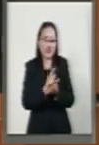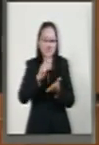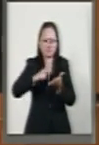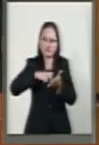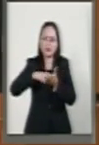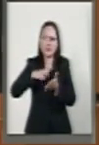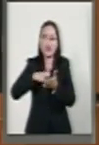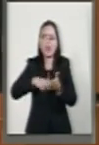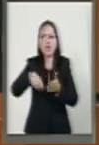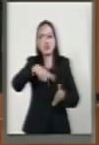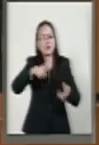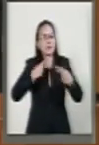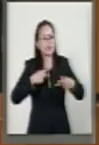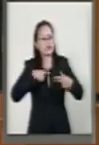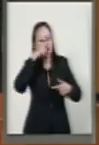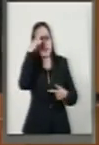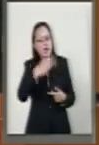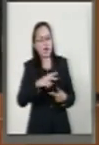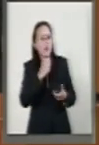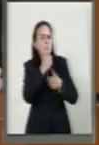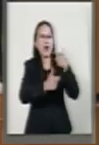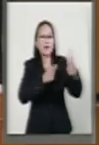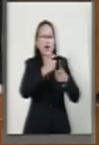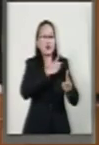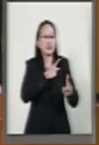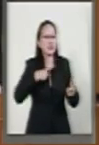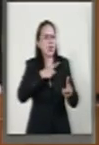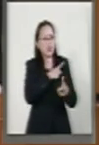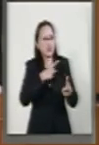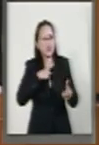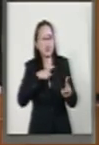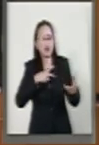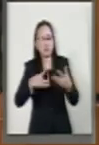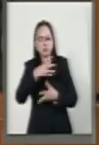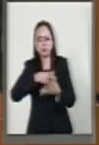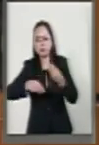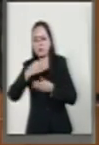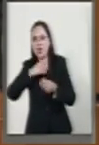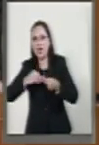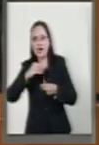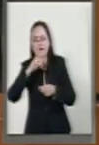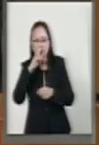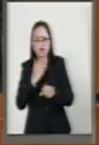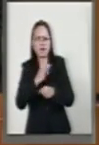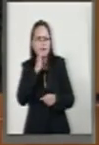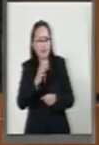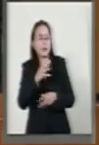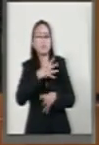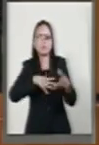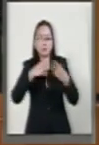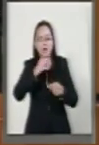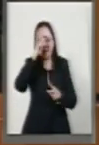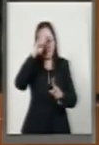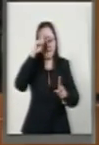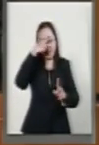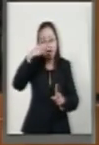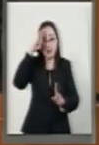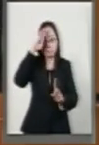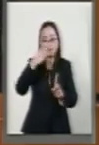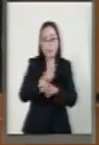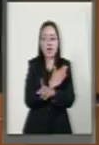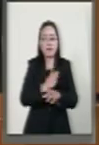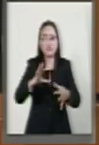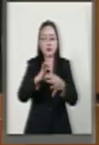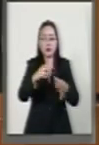paguen un solo peso de cualquier financiamiento que haya sido adquirido irresponsablemente y que no esté dirigido y reflejado para su